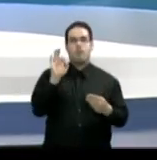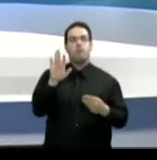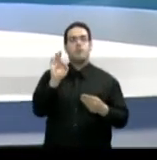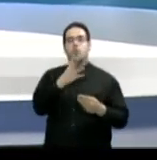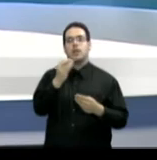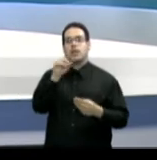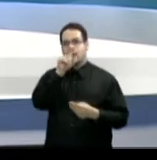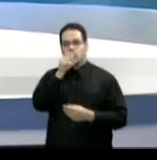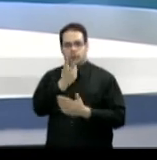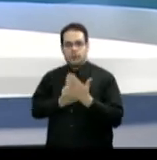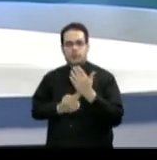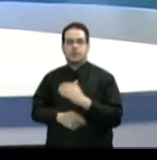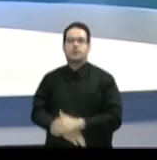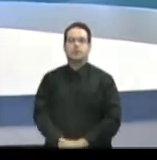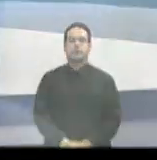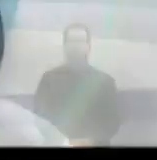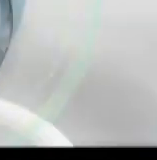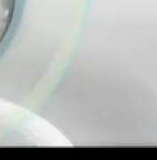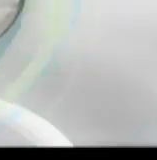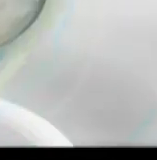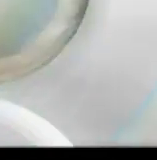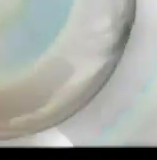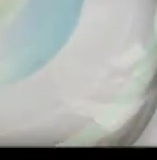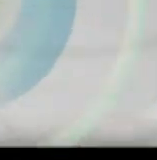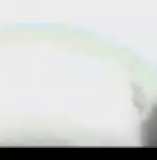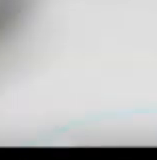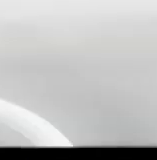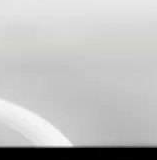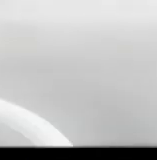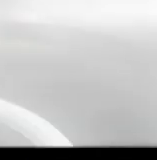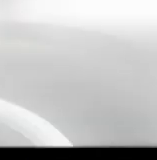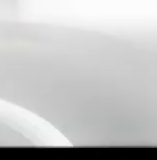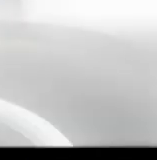sociales de facebook y twitter y